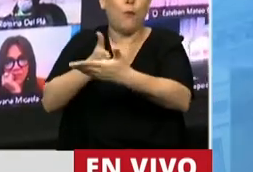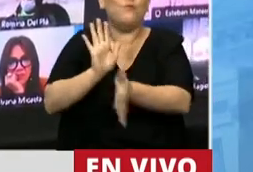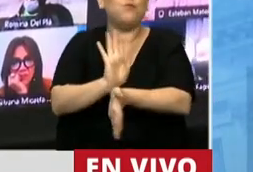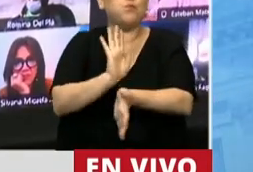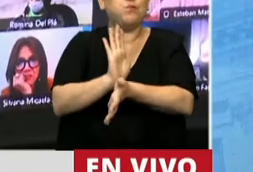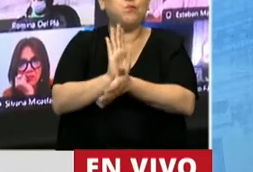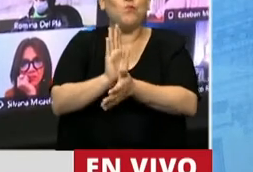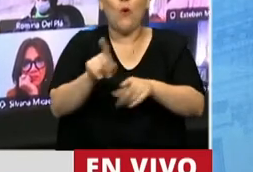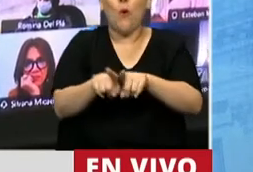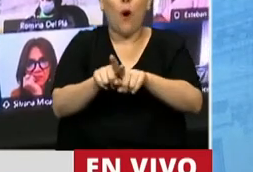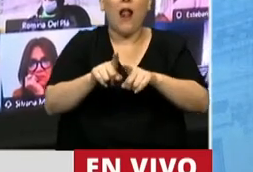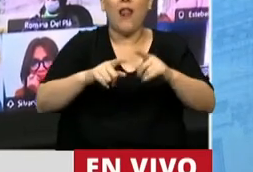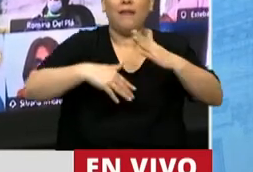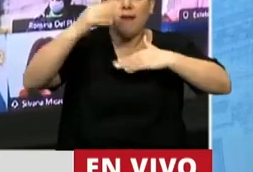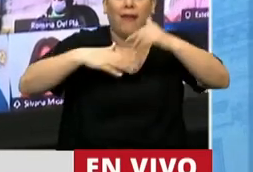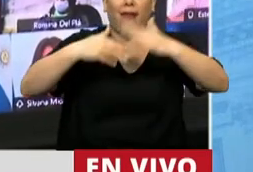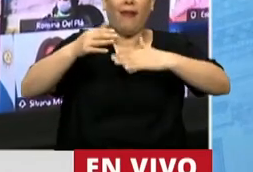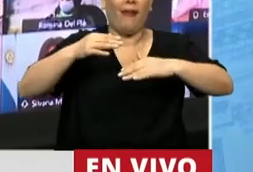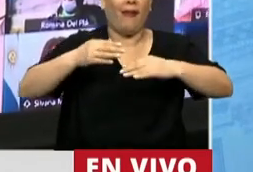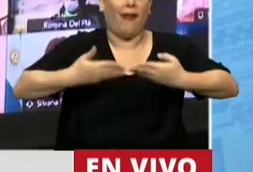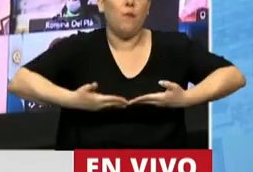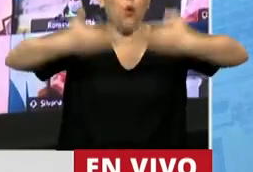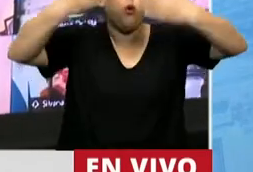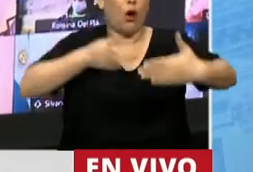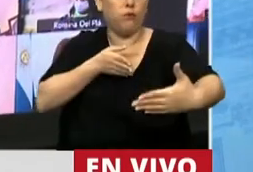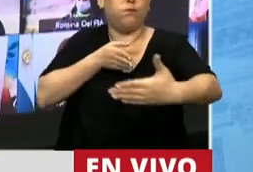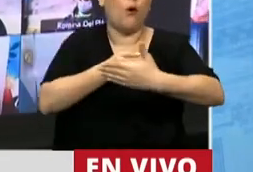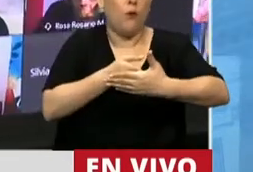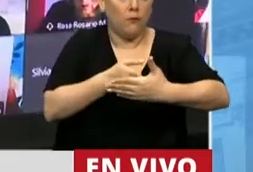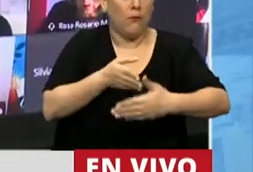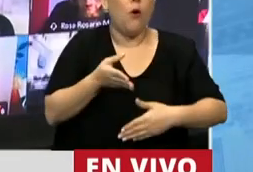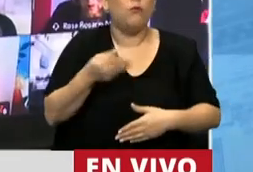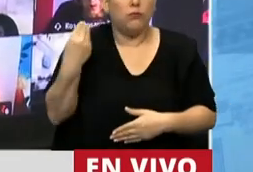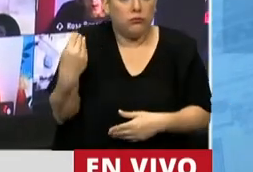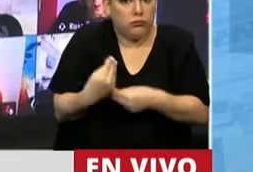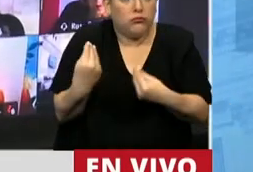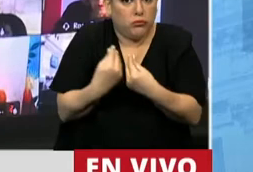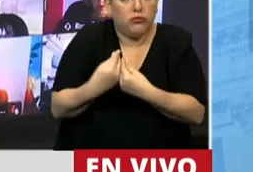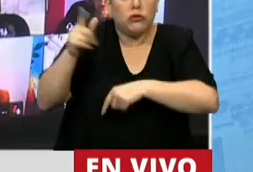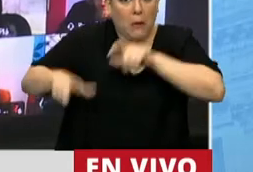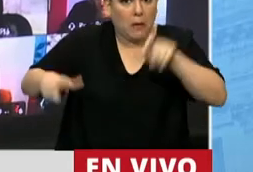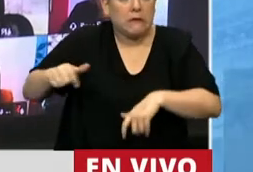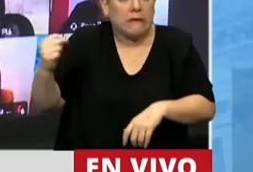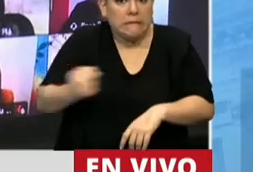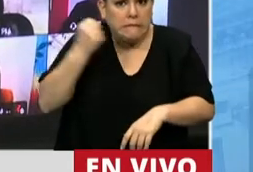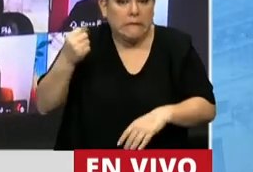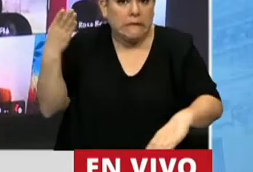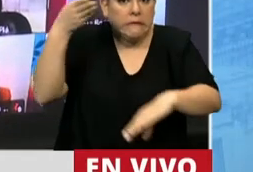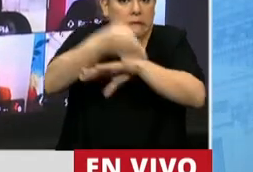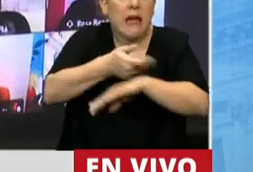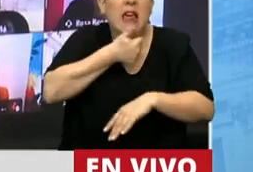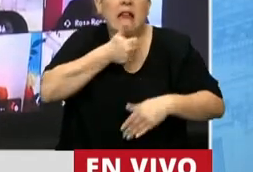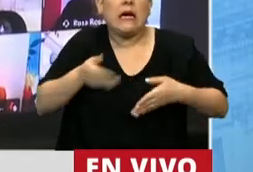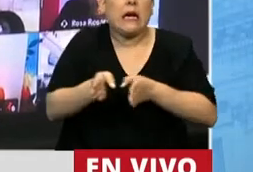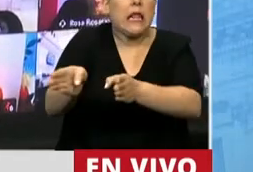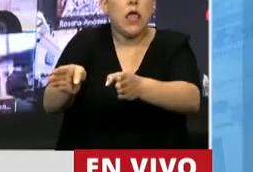militarización que tenemos. Muchos formoseños desesperados intentaron cruzar el río Barmejo. Uno de ellos murió. Mauro Ledesma